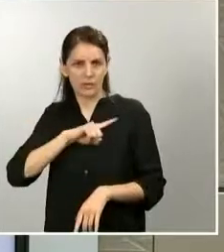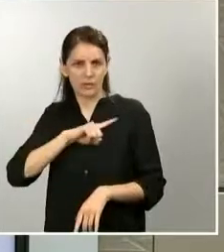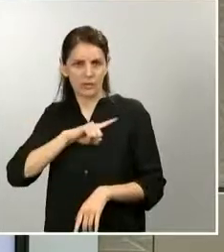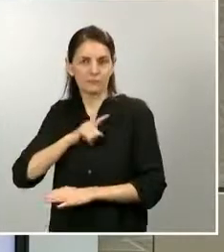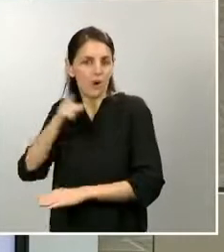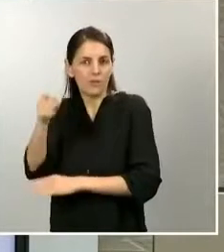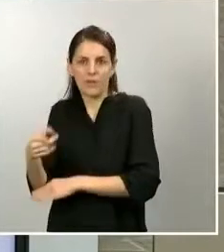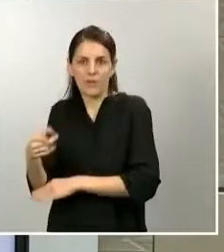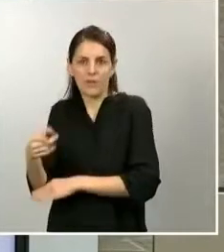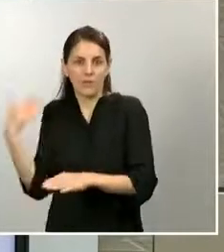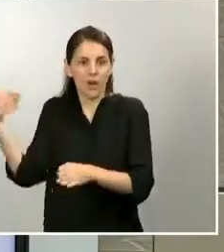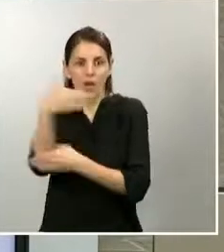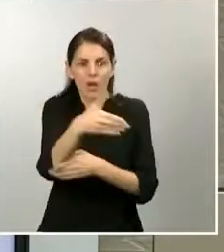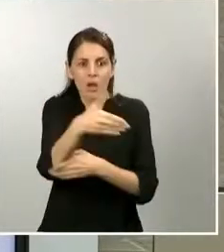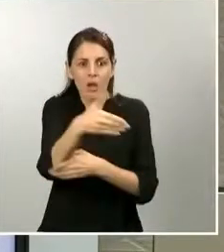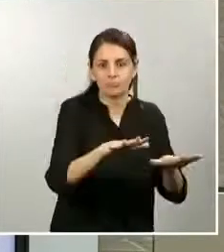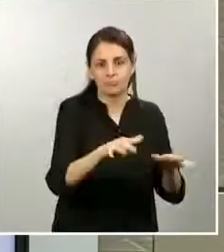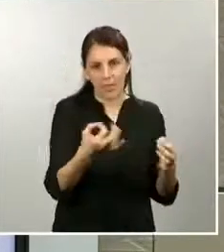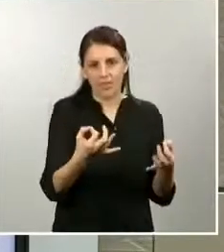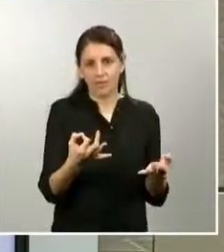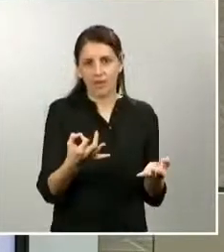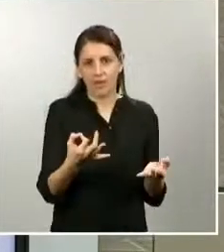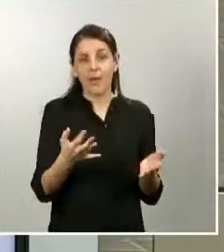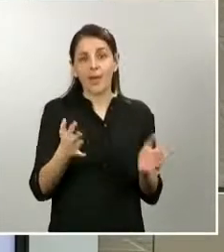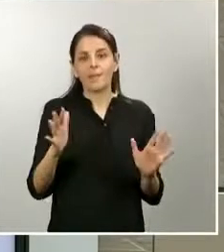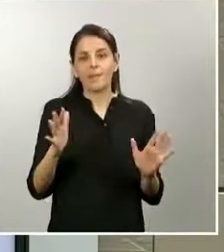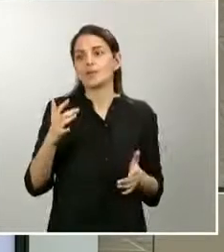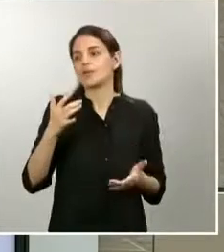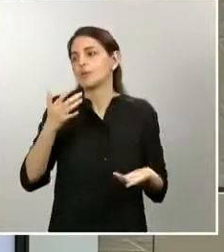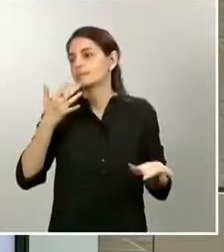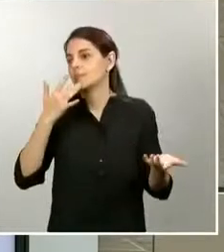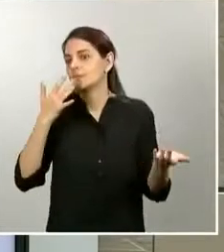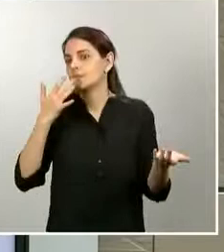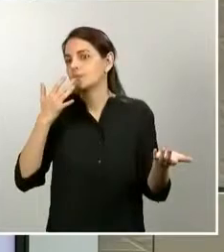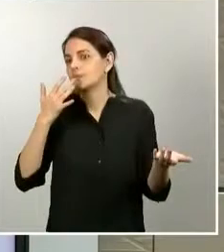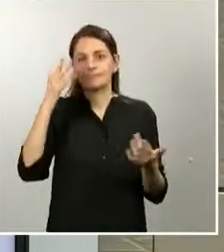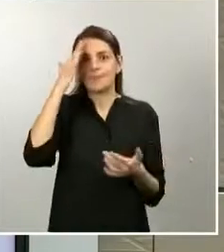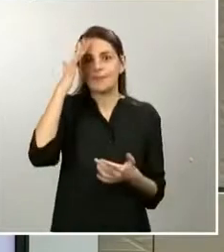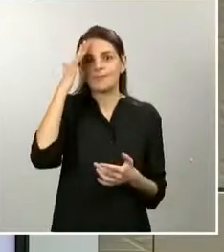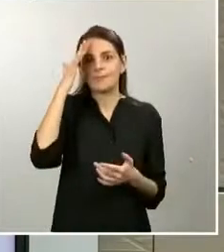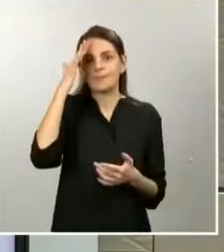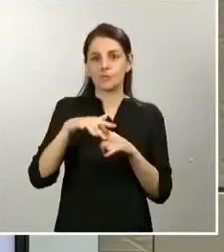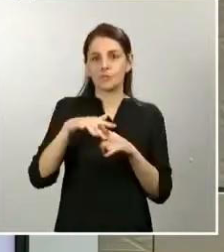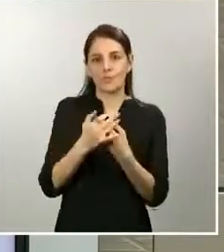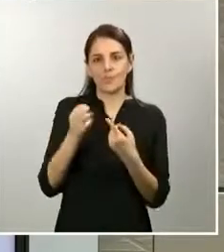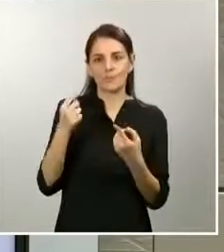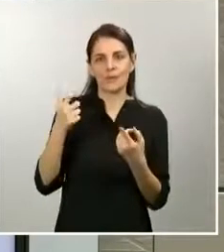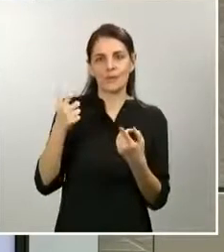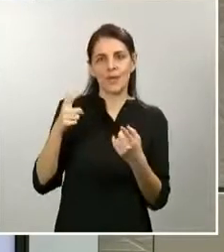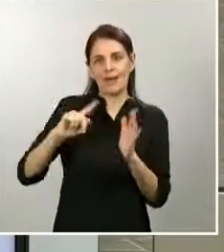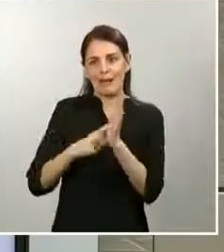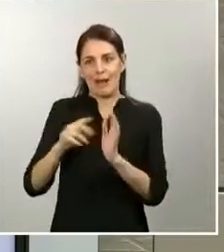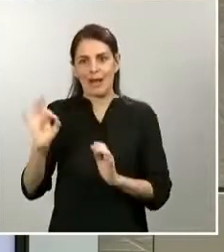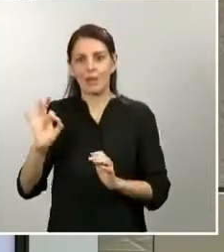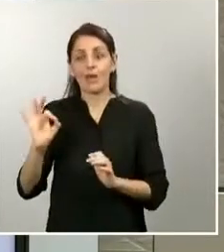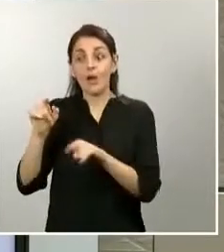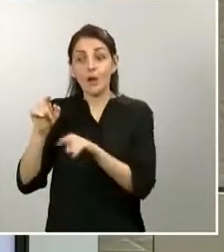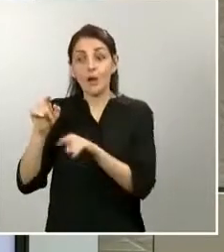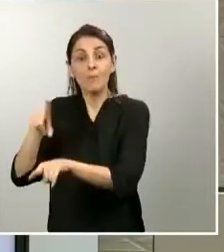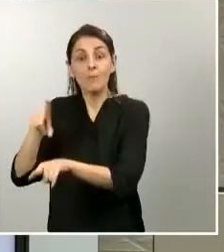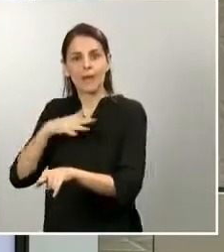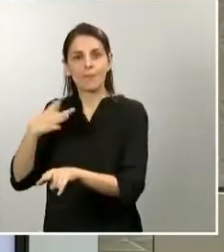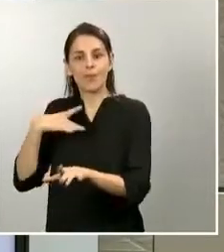Pero en caso de que se observe una conducta irregular, se puede retener a la persona, pero